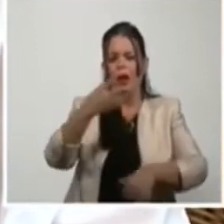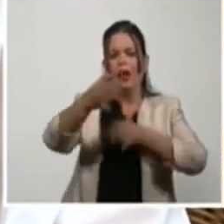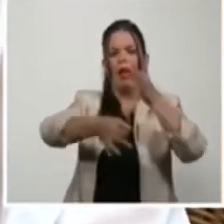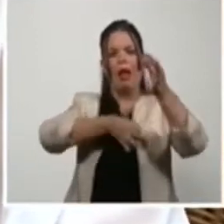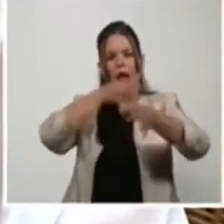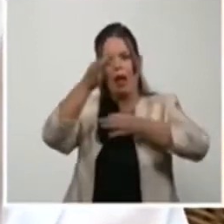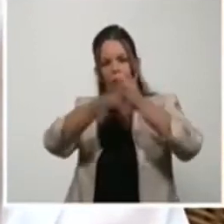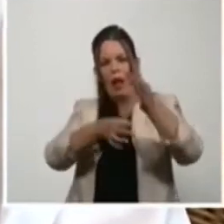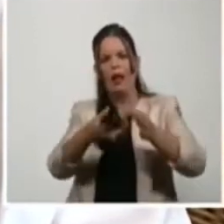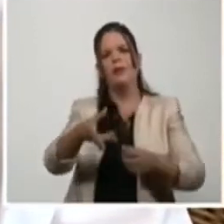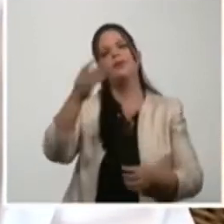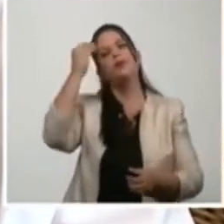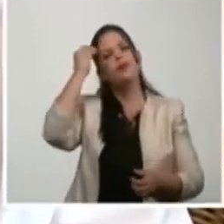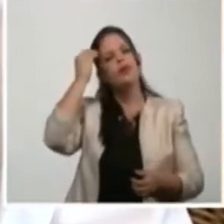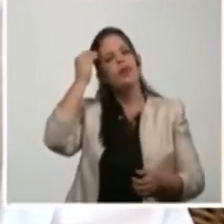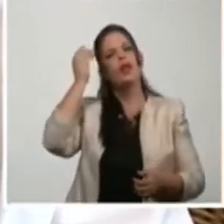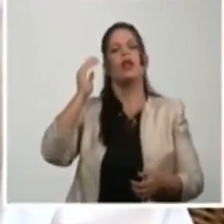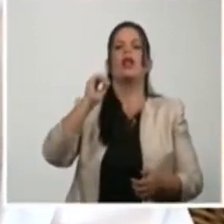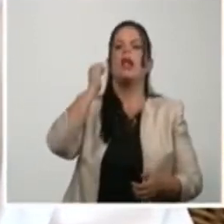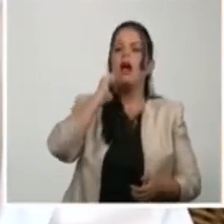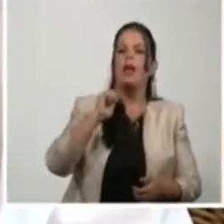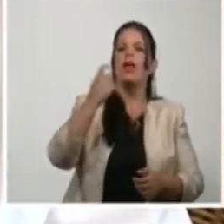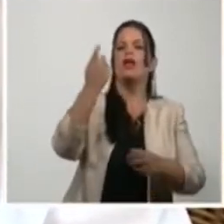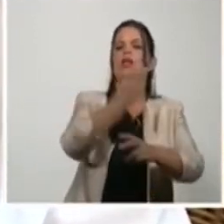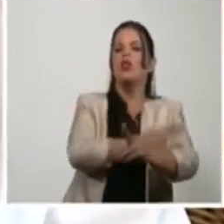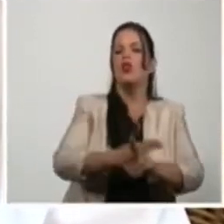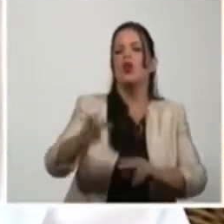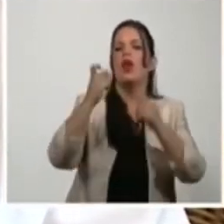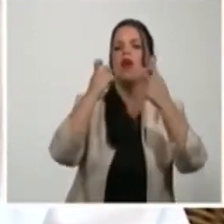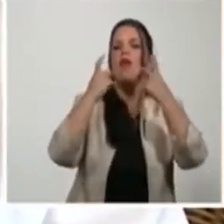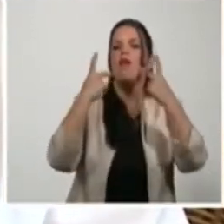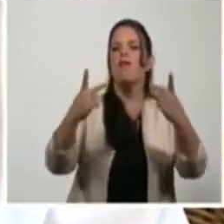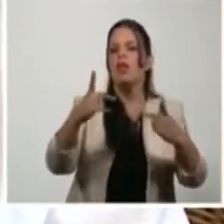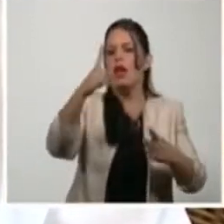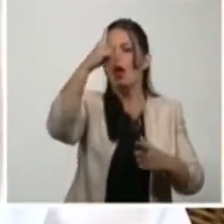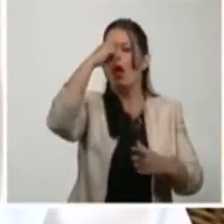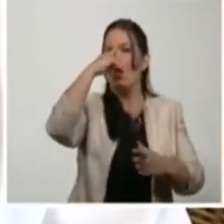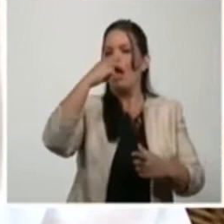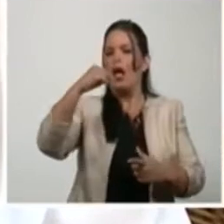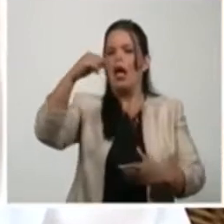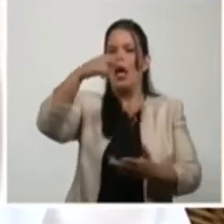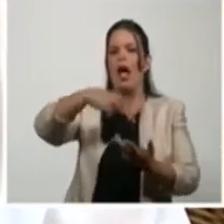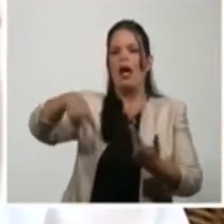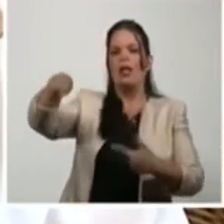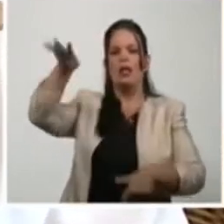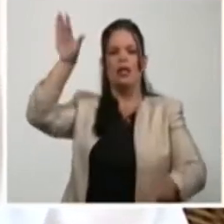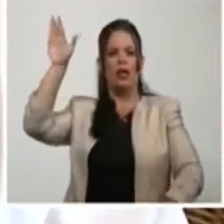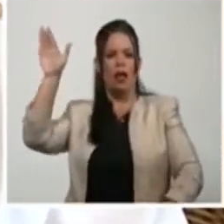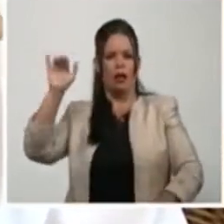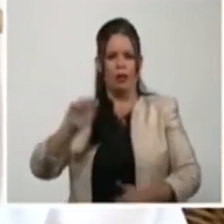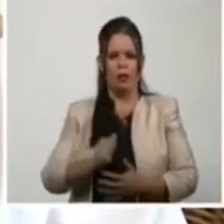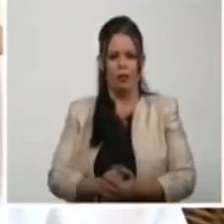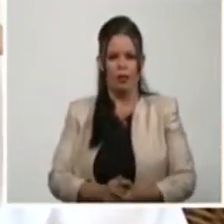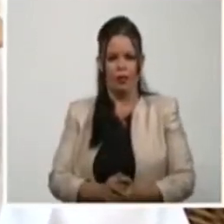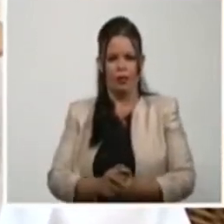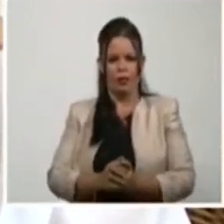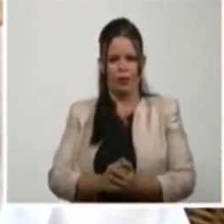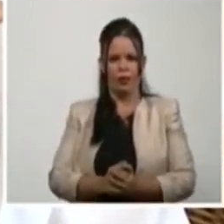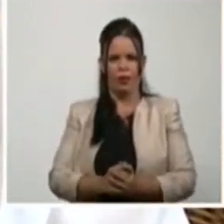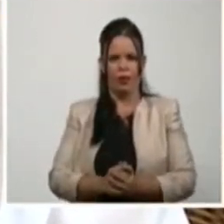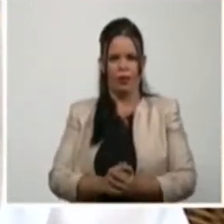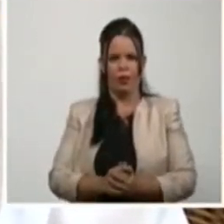de Alicia. Cuando él me habló ya de la personalidad de Alicia, y ahí fue un